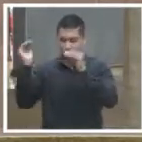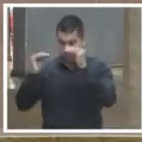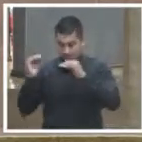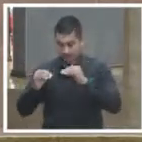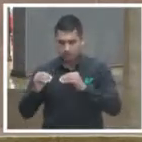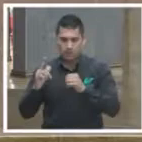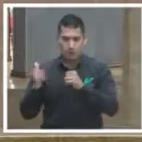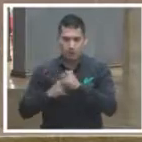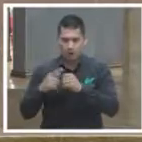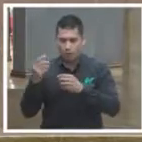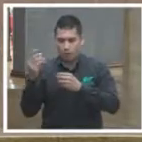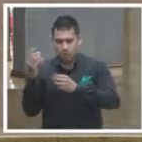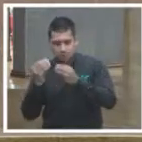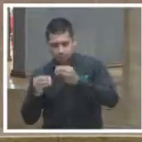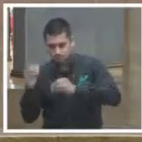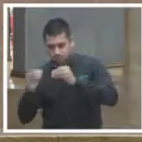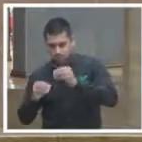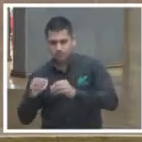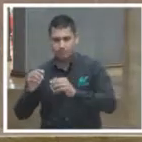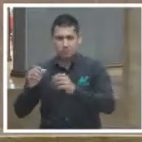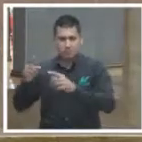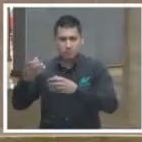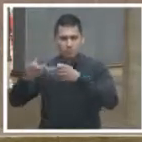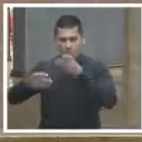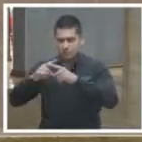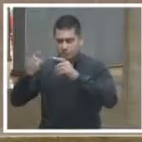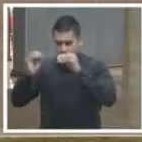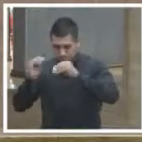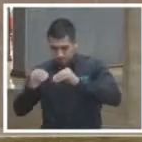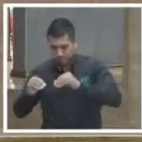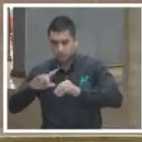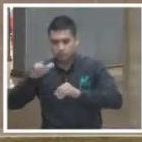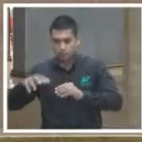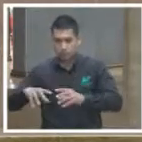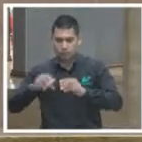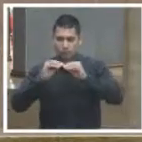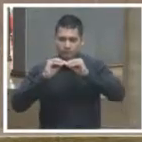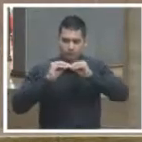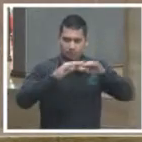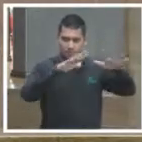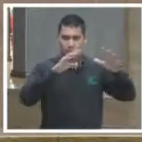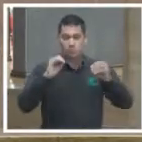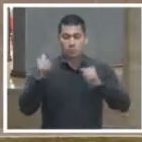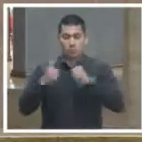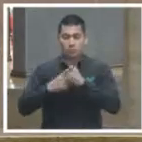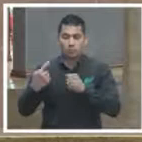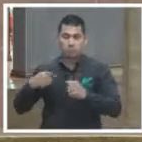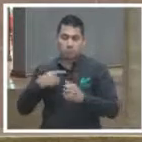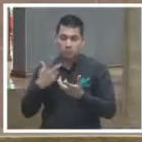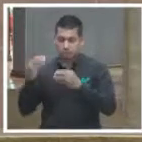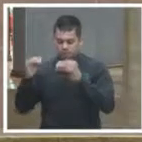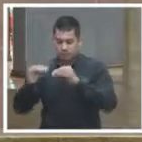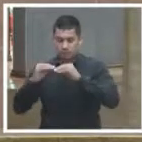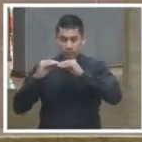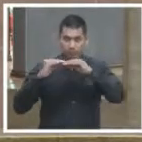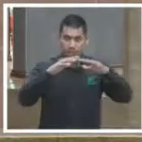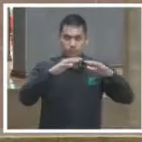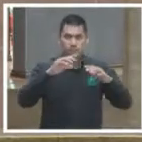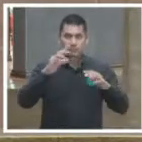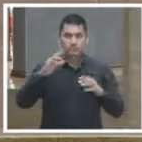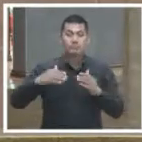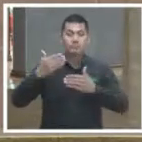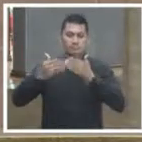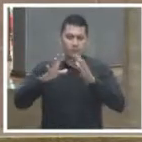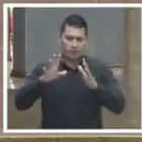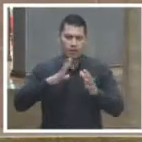infografía de sus sentencias o nosotros publicamos la infografía de la jurisprudencia ya existe ya